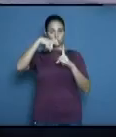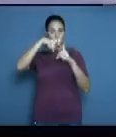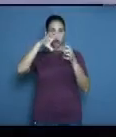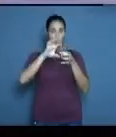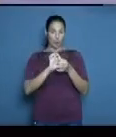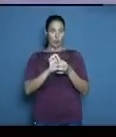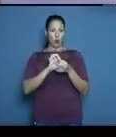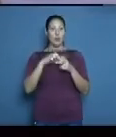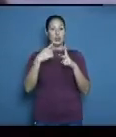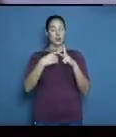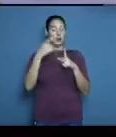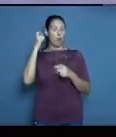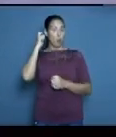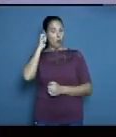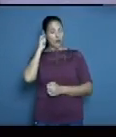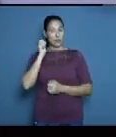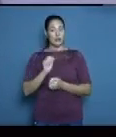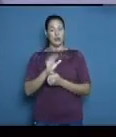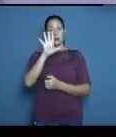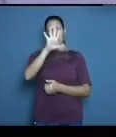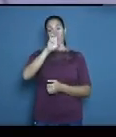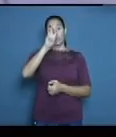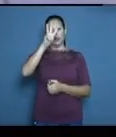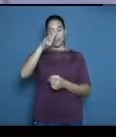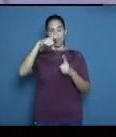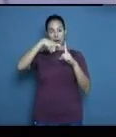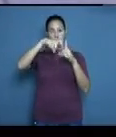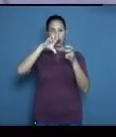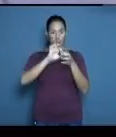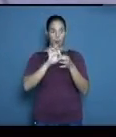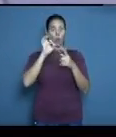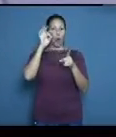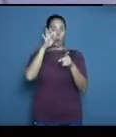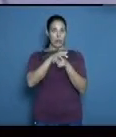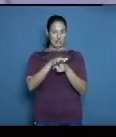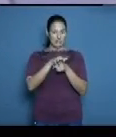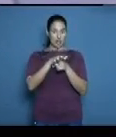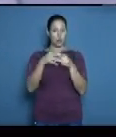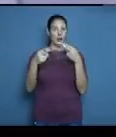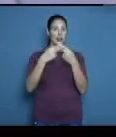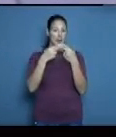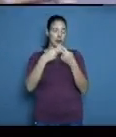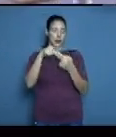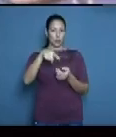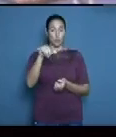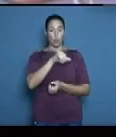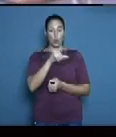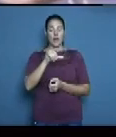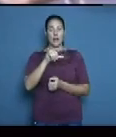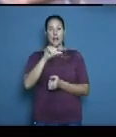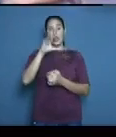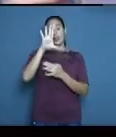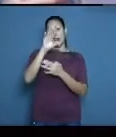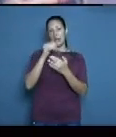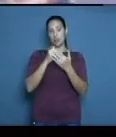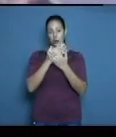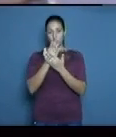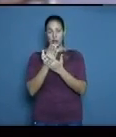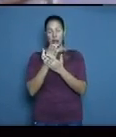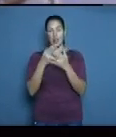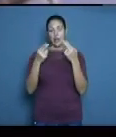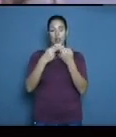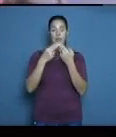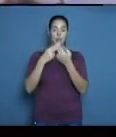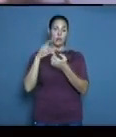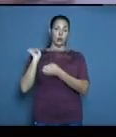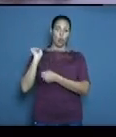entraron este jueves en la repesca de sus respectivas divisiones durante la quinta jornada de las luchas en los Juegos de